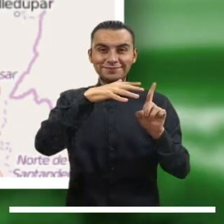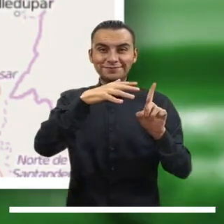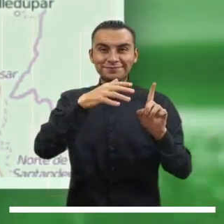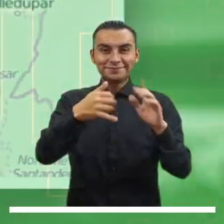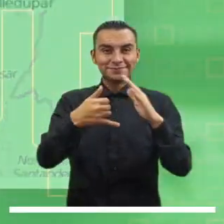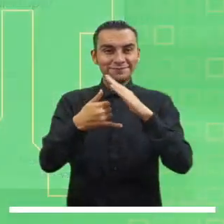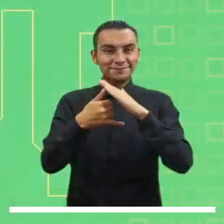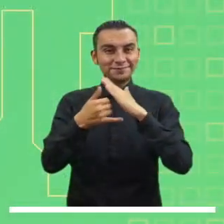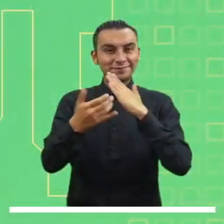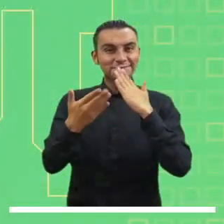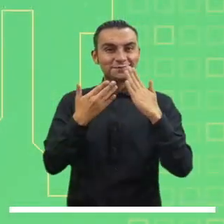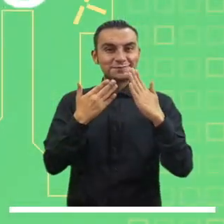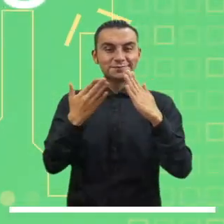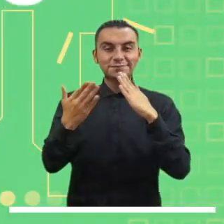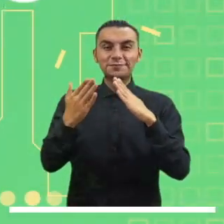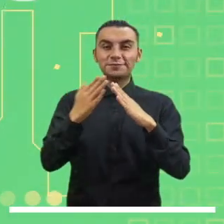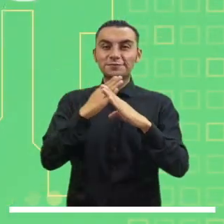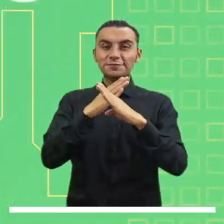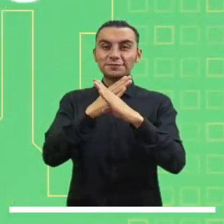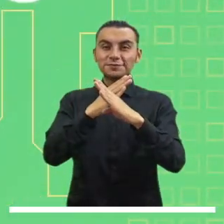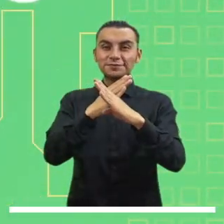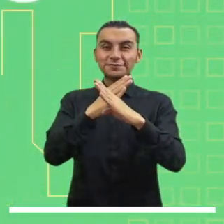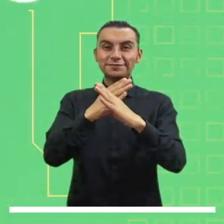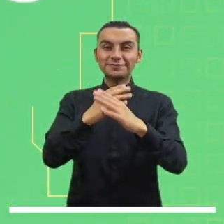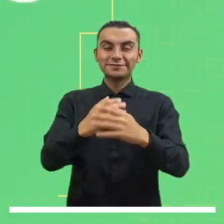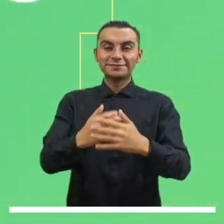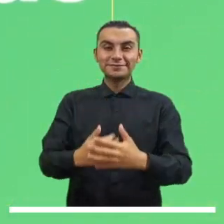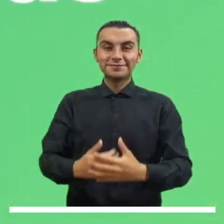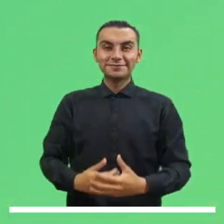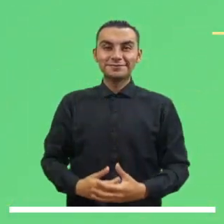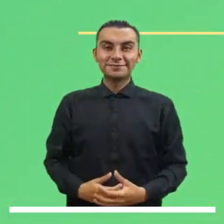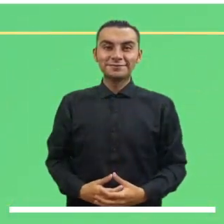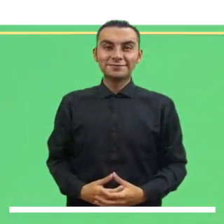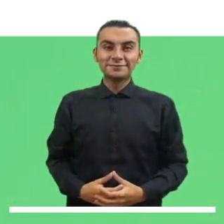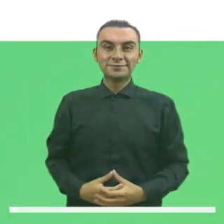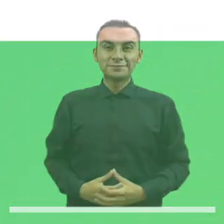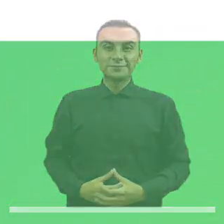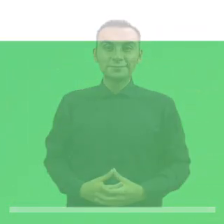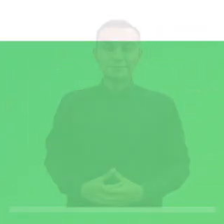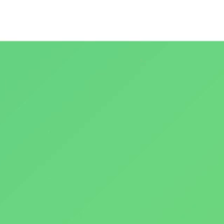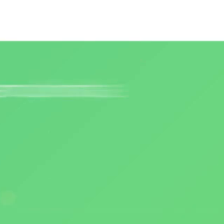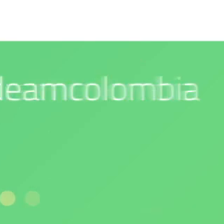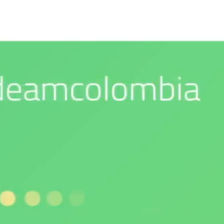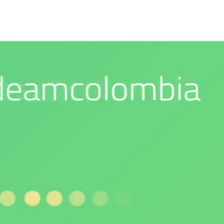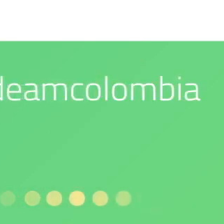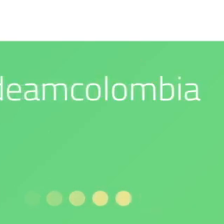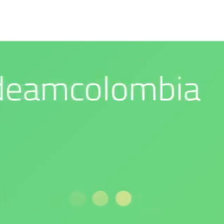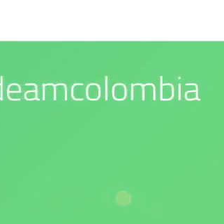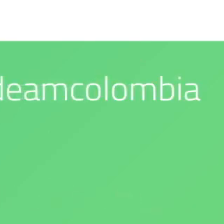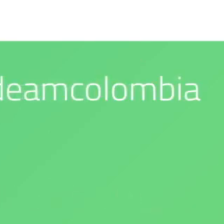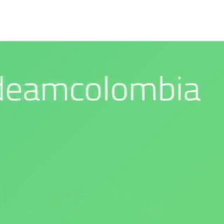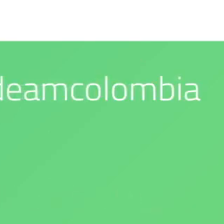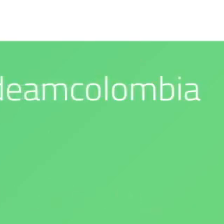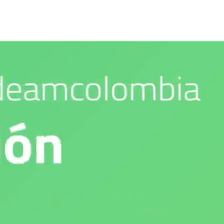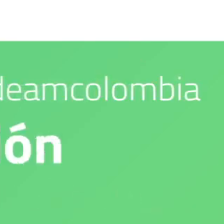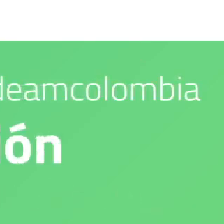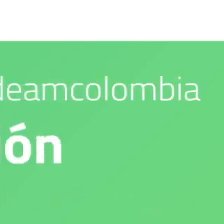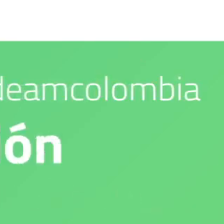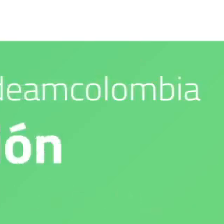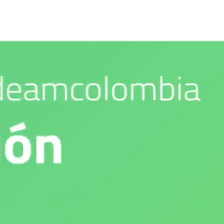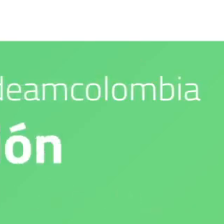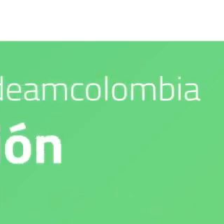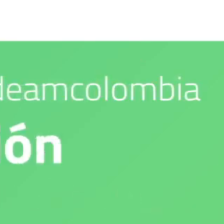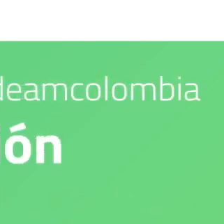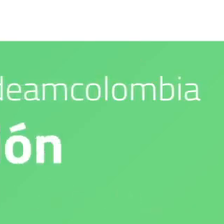Caribe colombiano. Nos esperamos en nuestras redes sociales. Nuestro compromiso es con el medio ambiente. IDEAM es confianza y